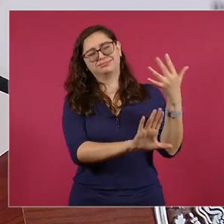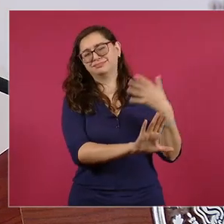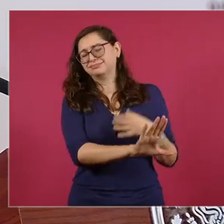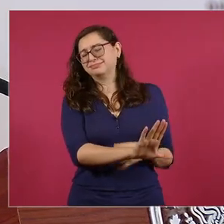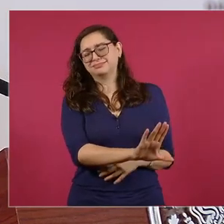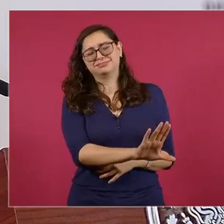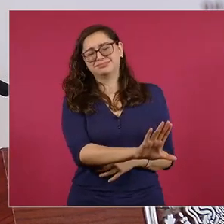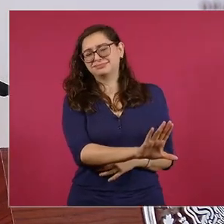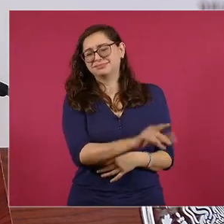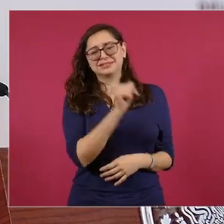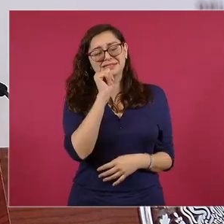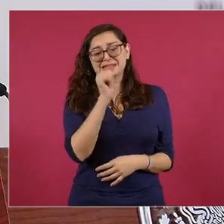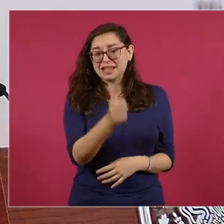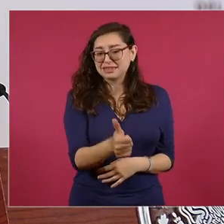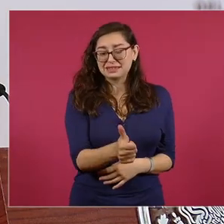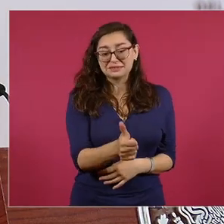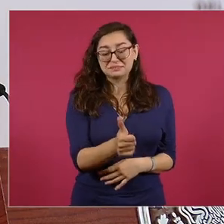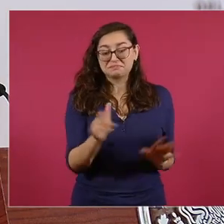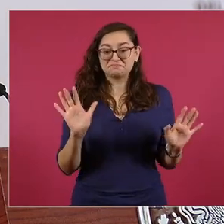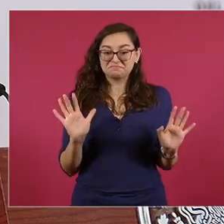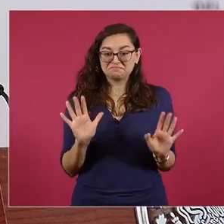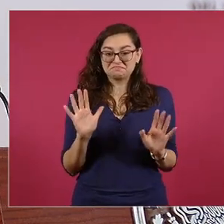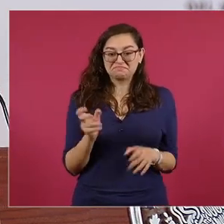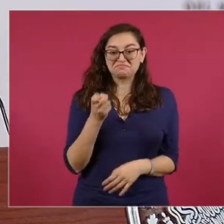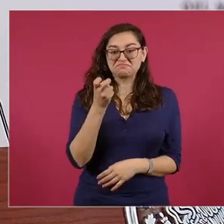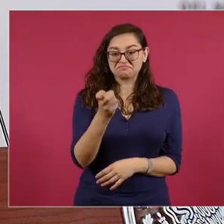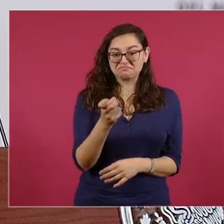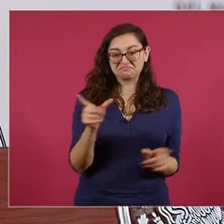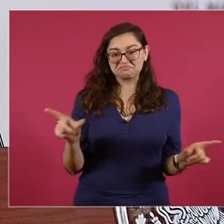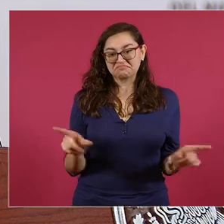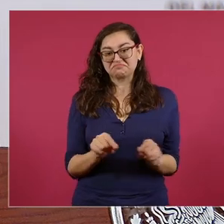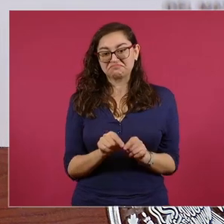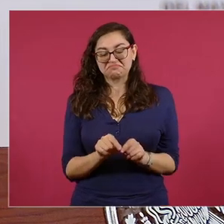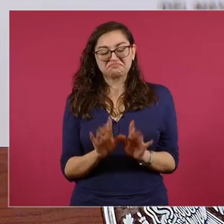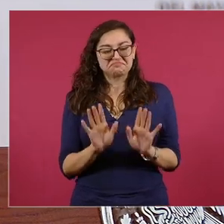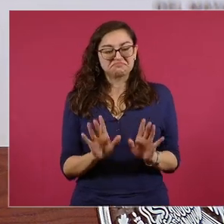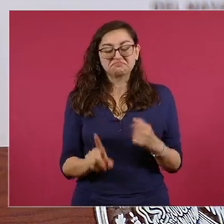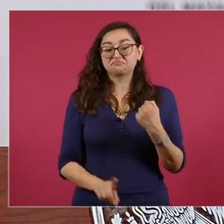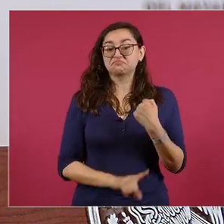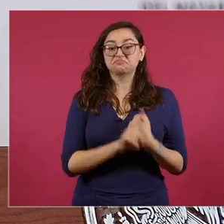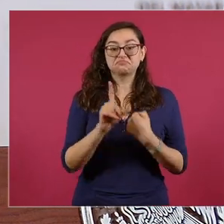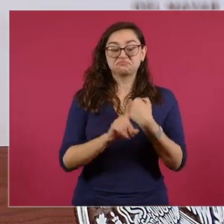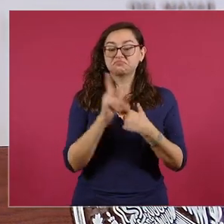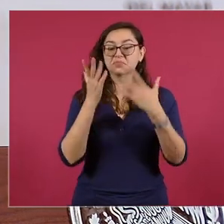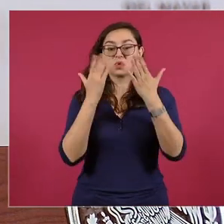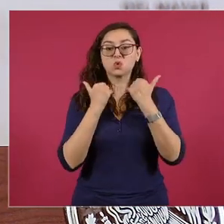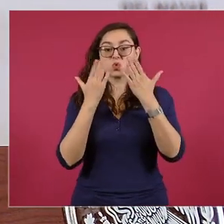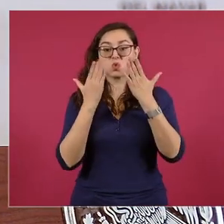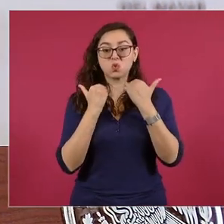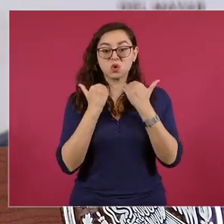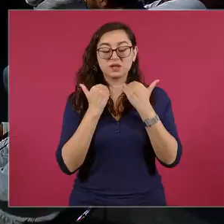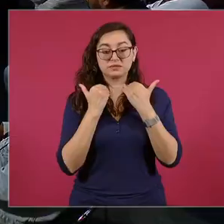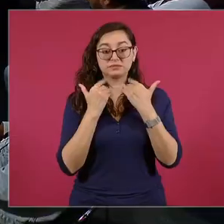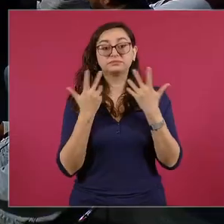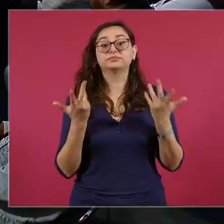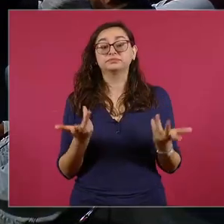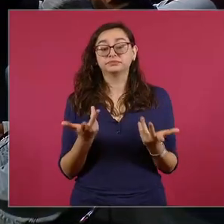no tenemos problema. Voy a informar de todo